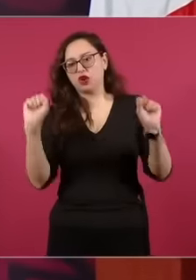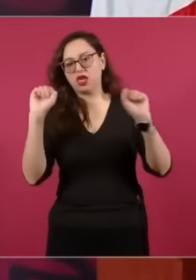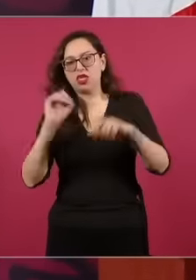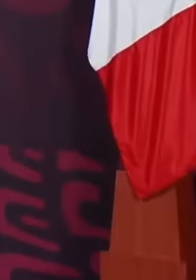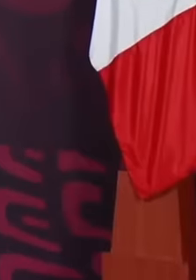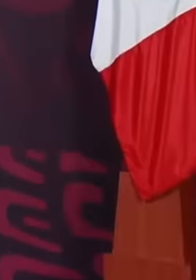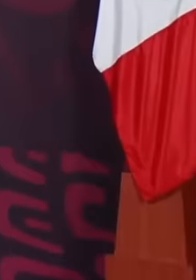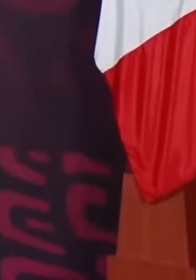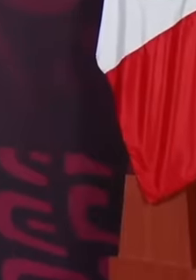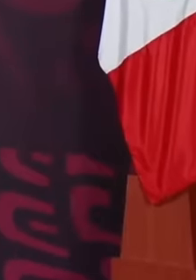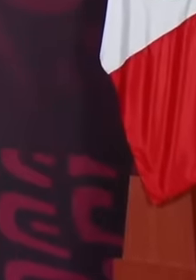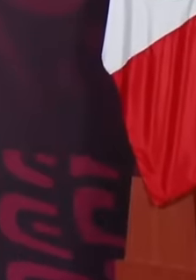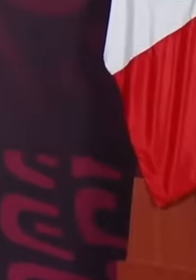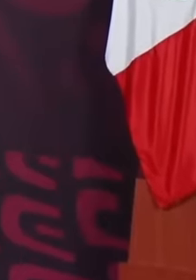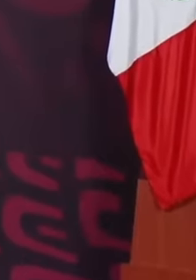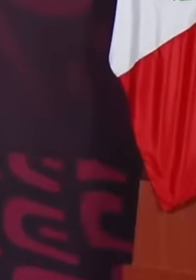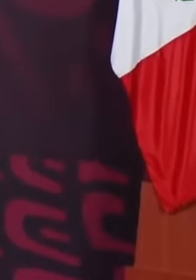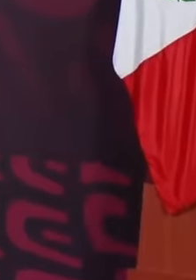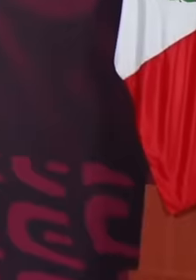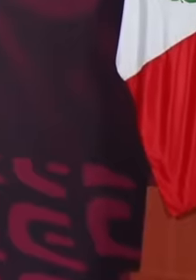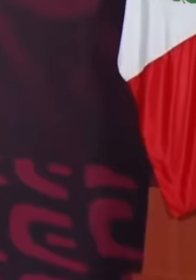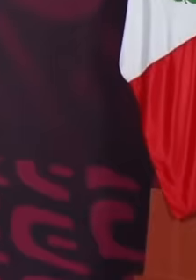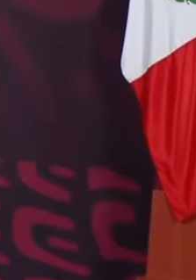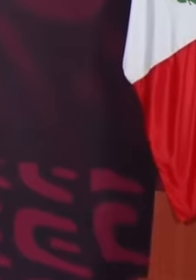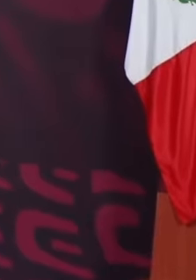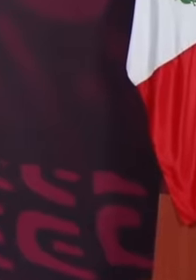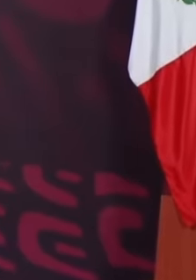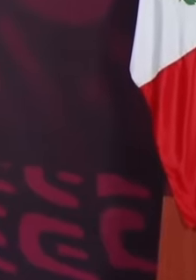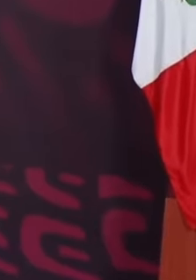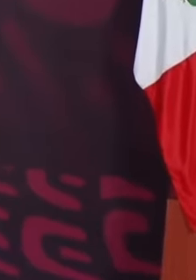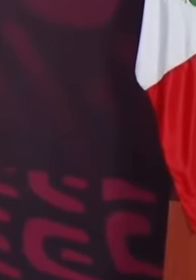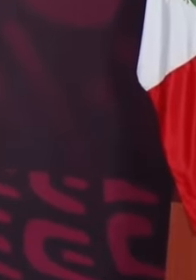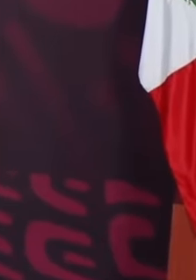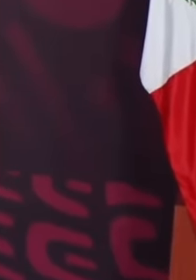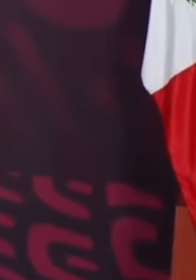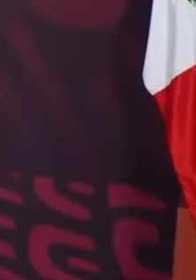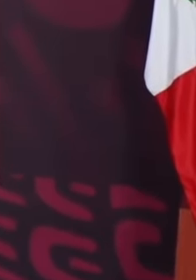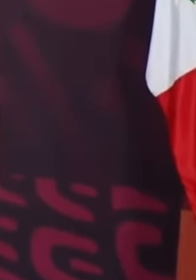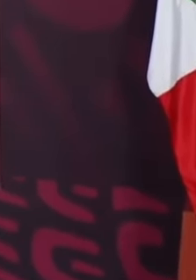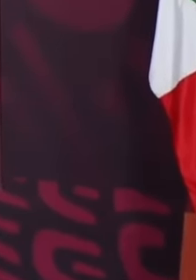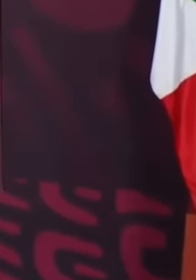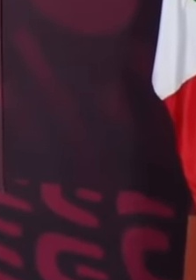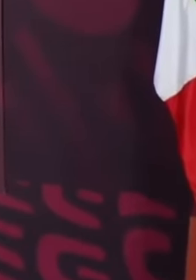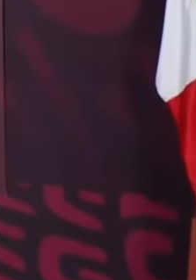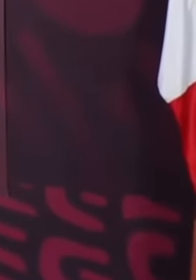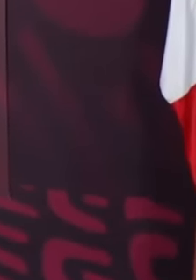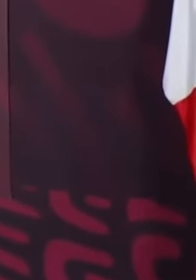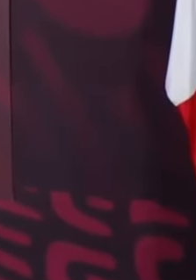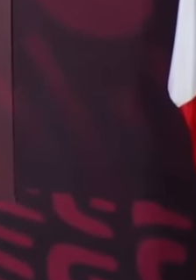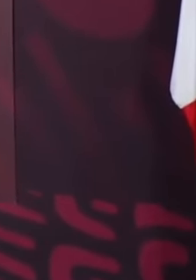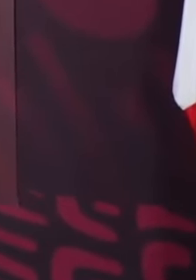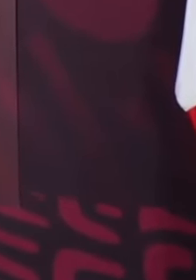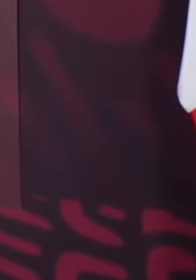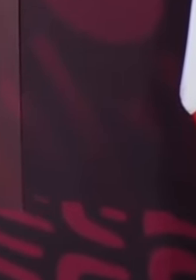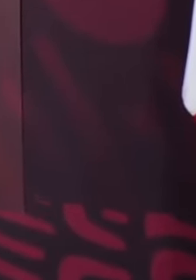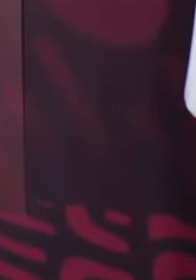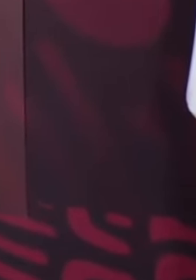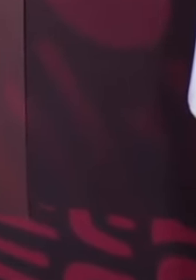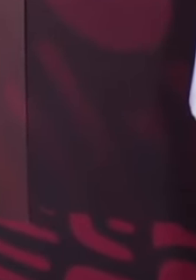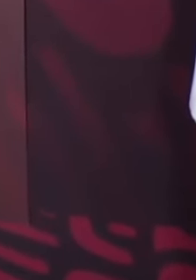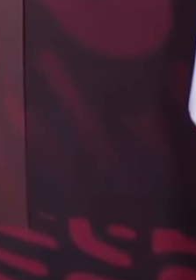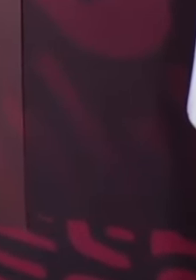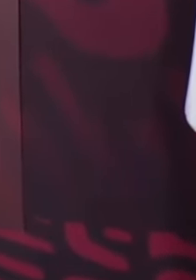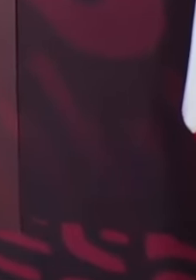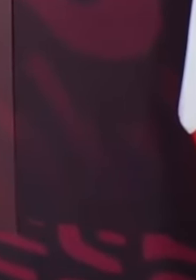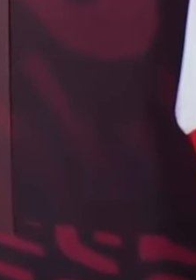si hubo un desmayado dos o tres porque fueron como dos horas entonces